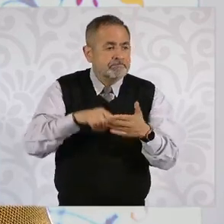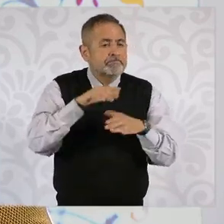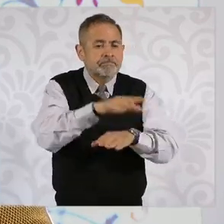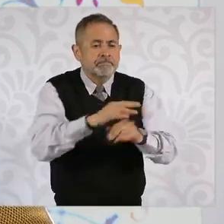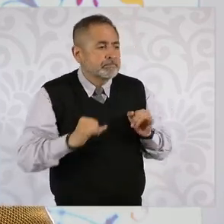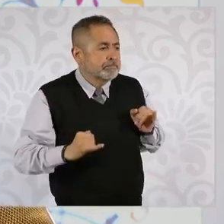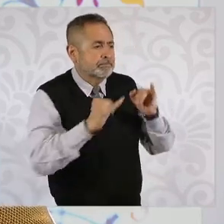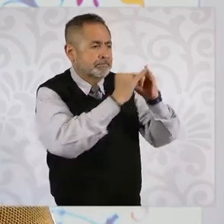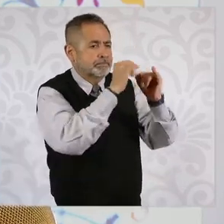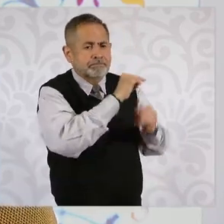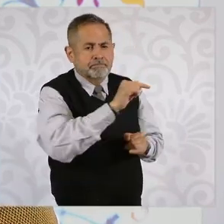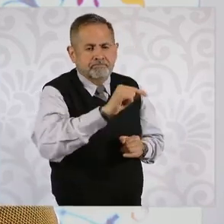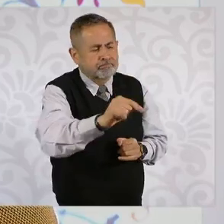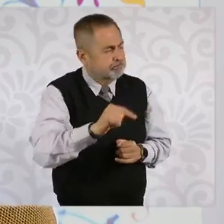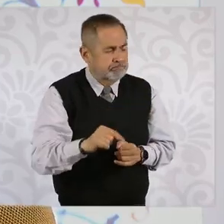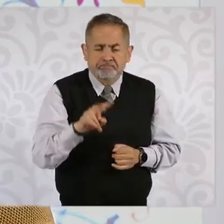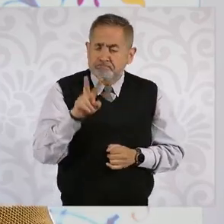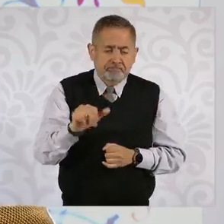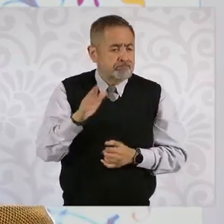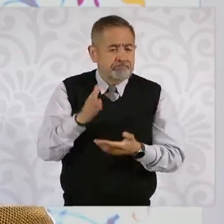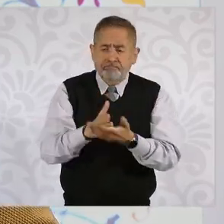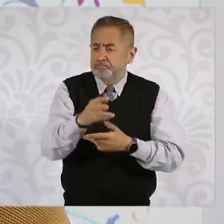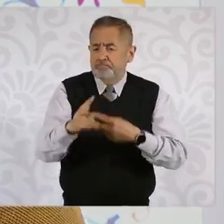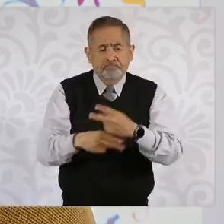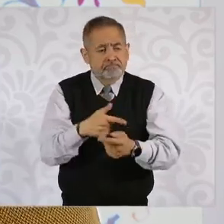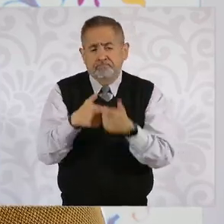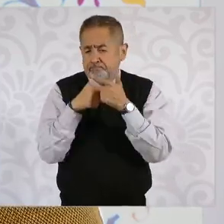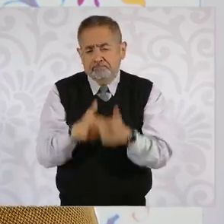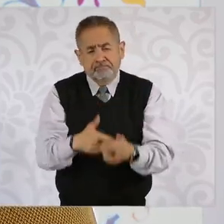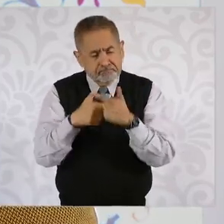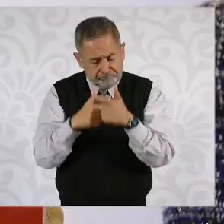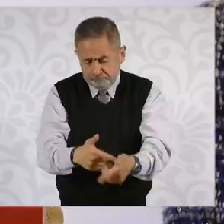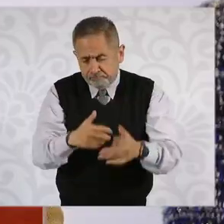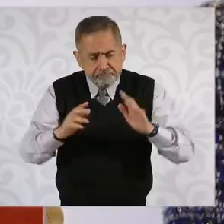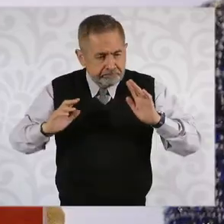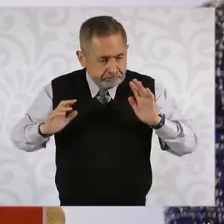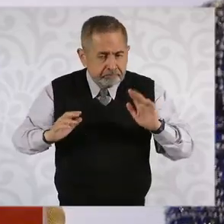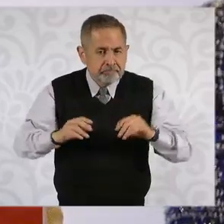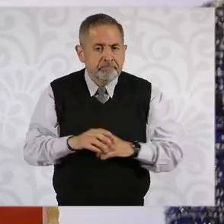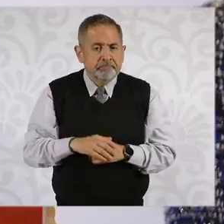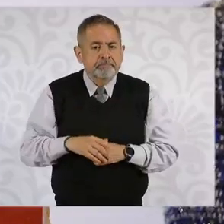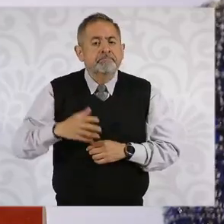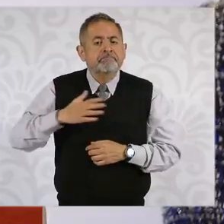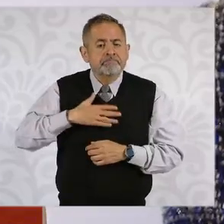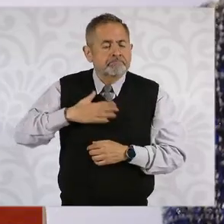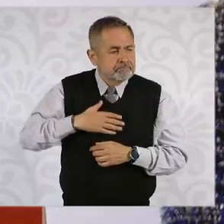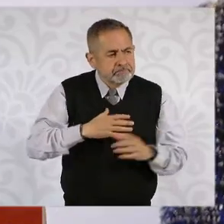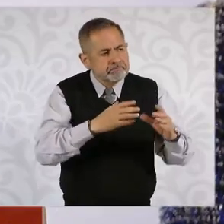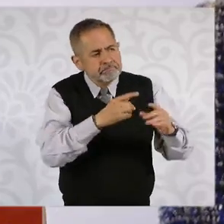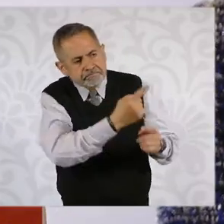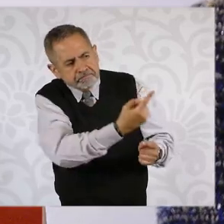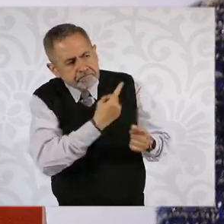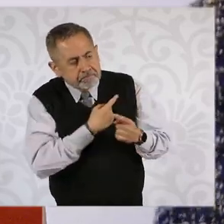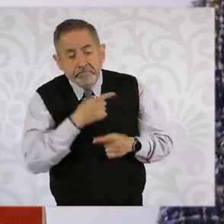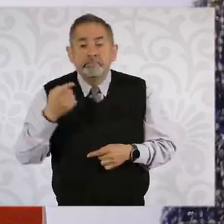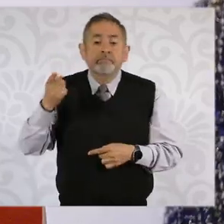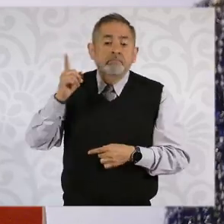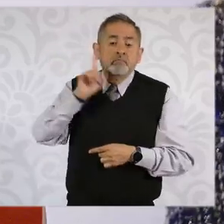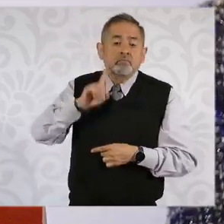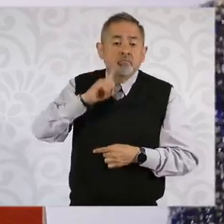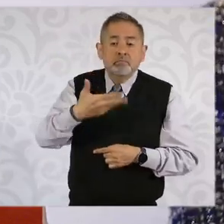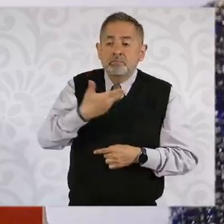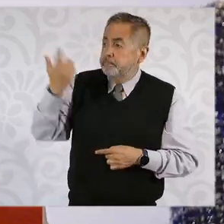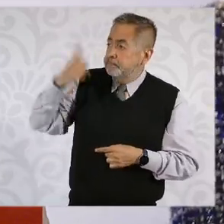va hacia adelante. Sin embargo, a nosotros nos instruyó la presidenta Claudia